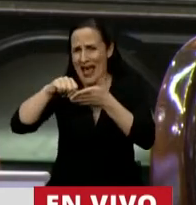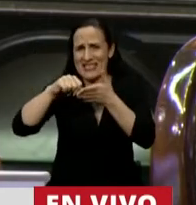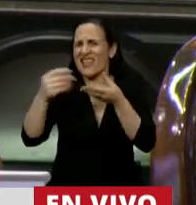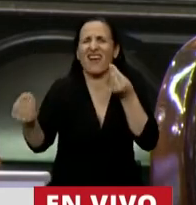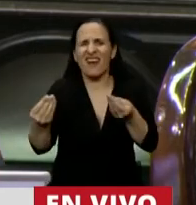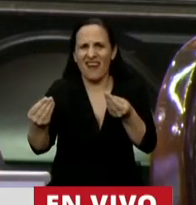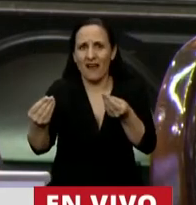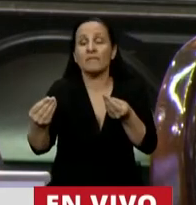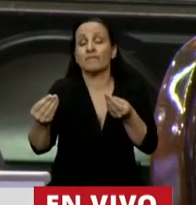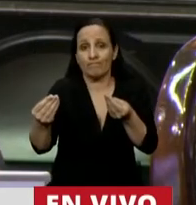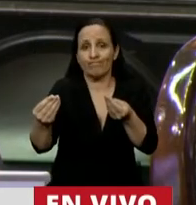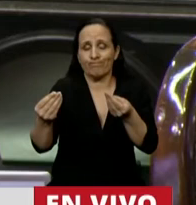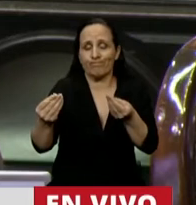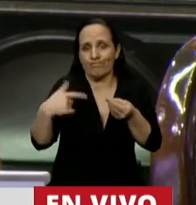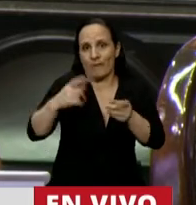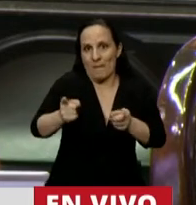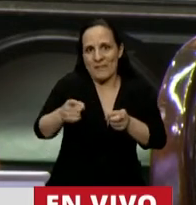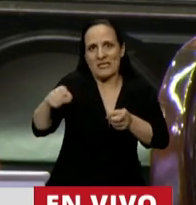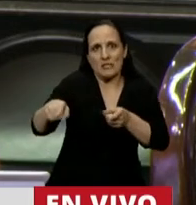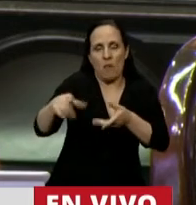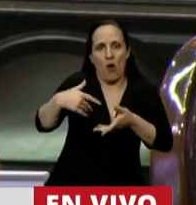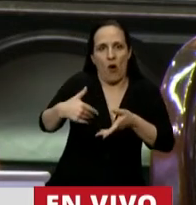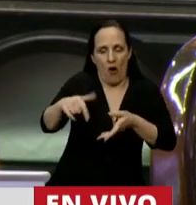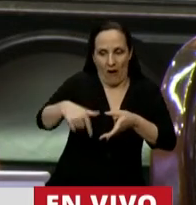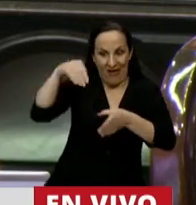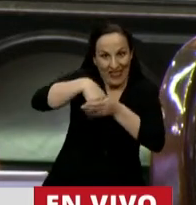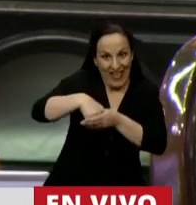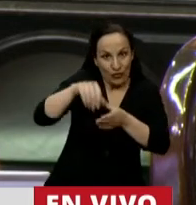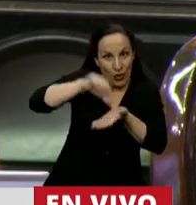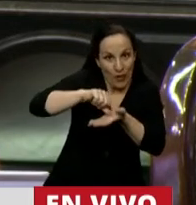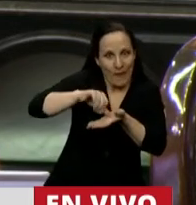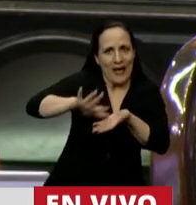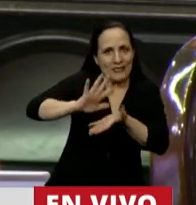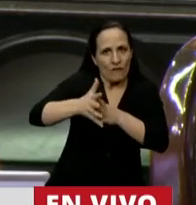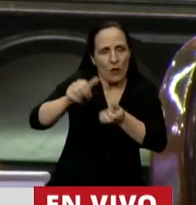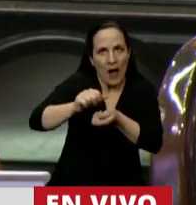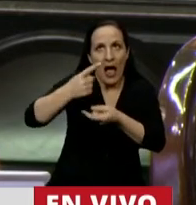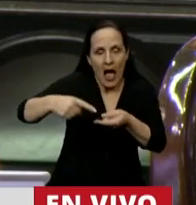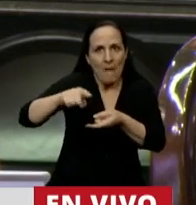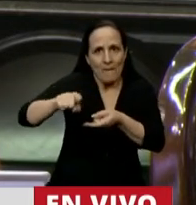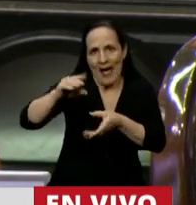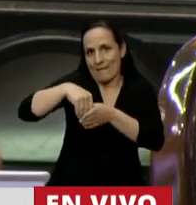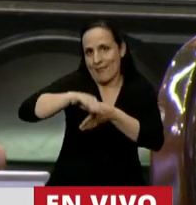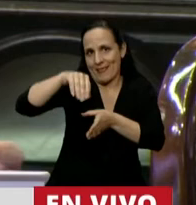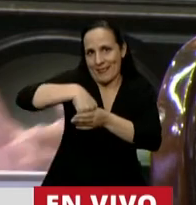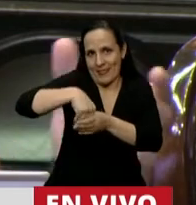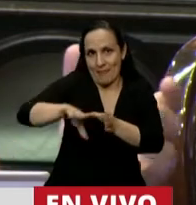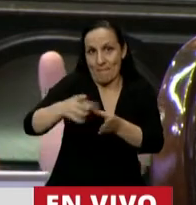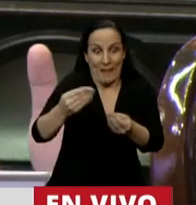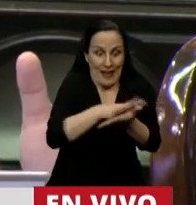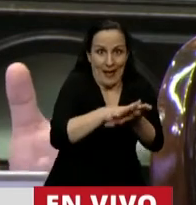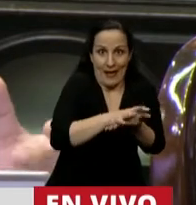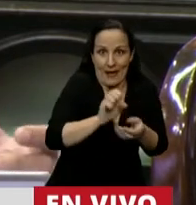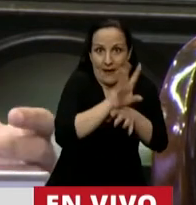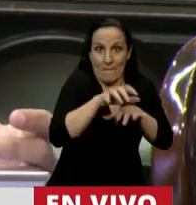fue a la emisión de deuda pública para financiar este bache de actividad económica por la pandemia. Pero nos